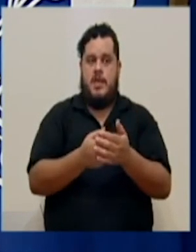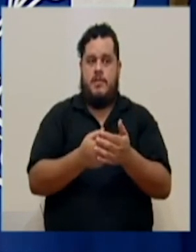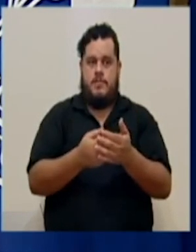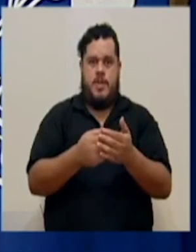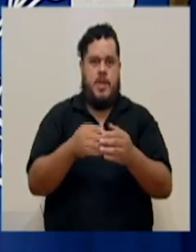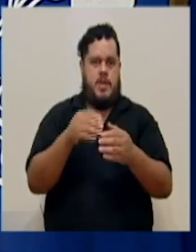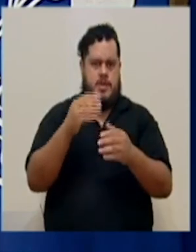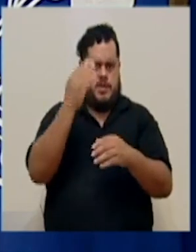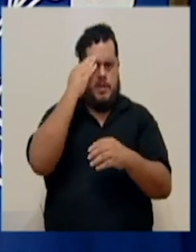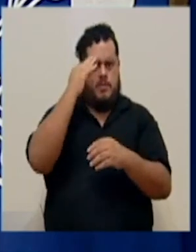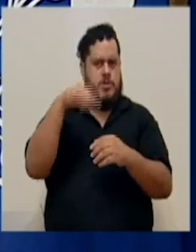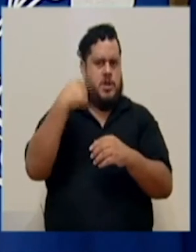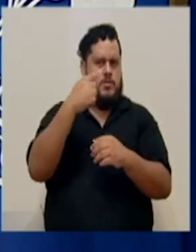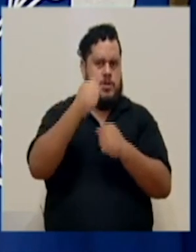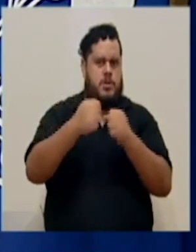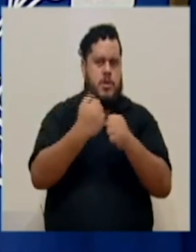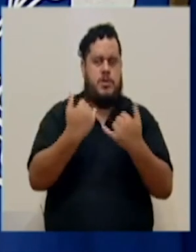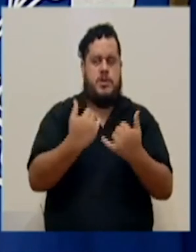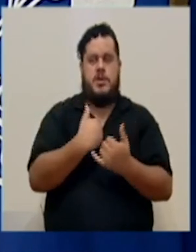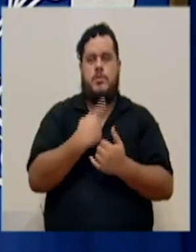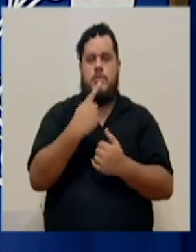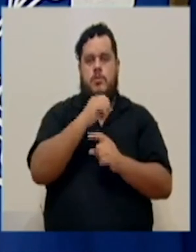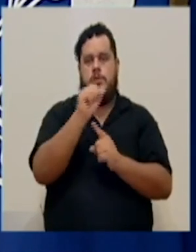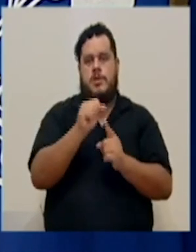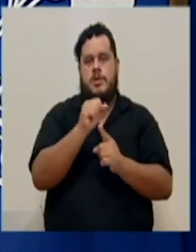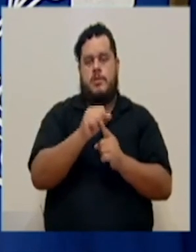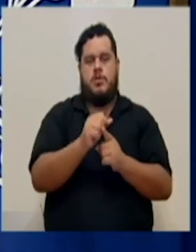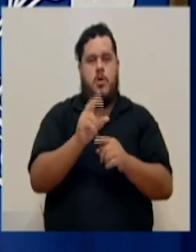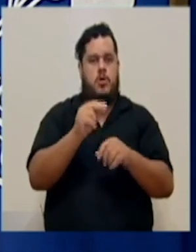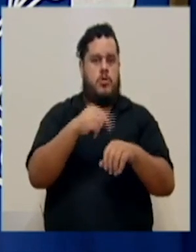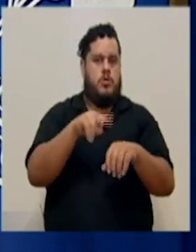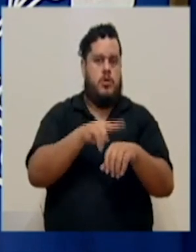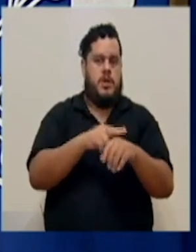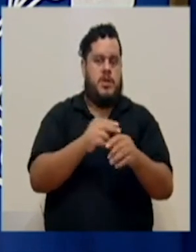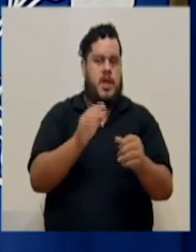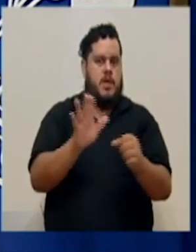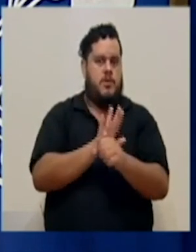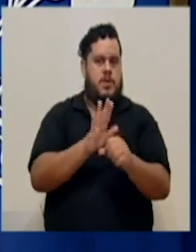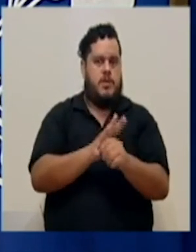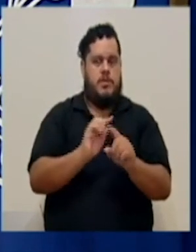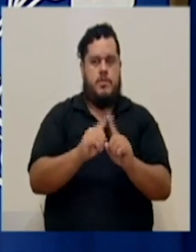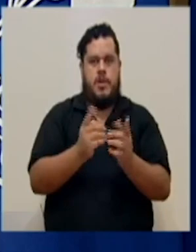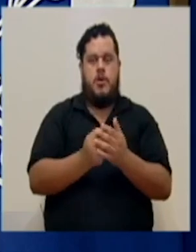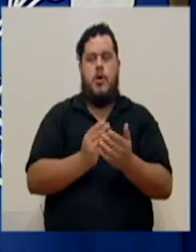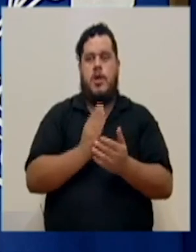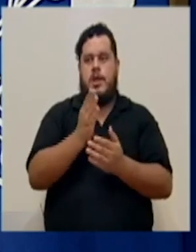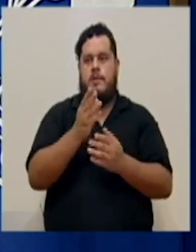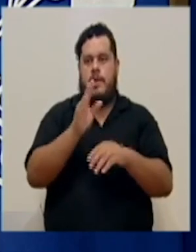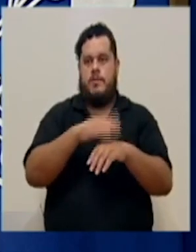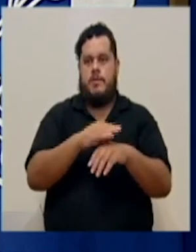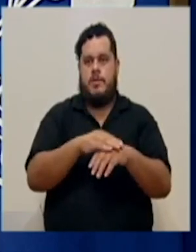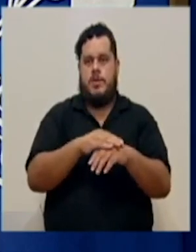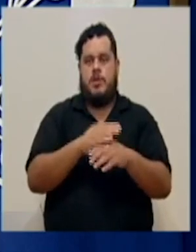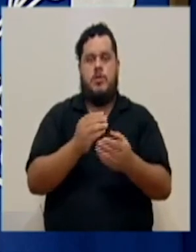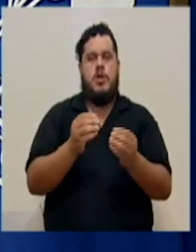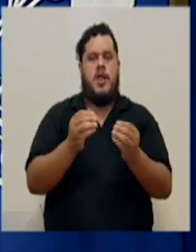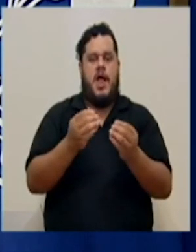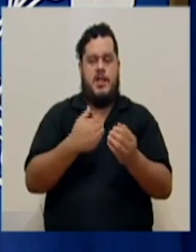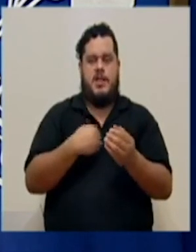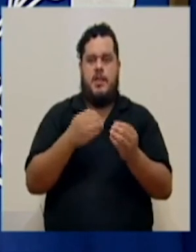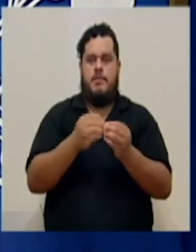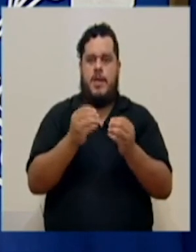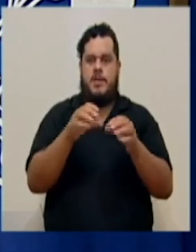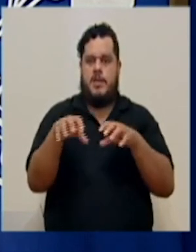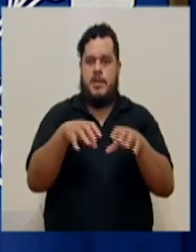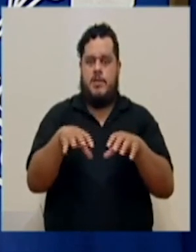que el próximo año posiblemente ya tendremos una situación no normalizada completamente pero que va a permitirnos retomar mucho más actividades